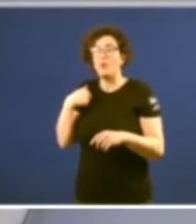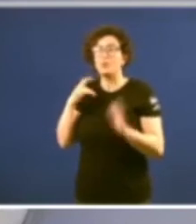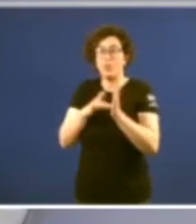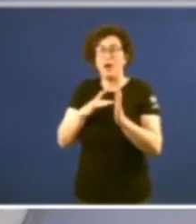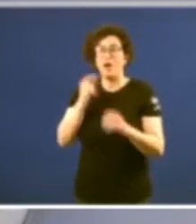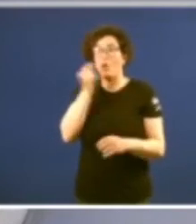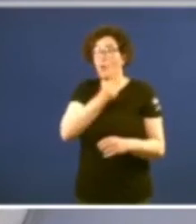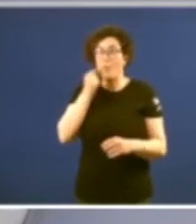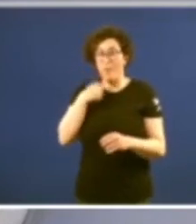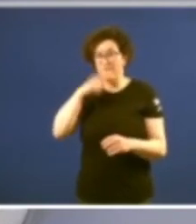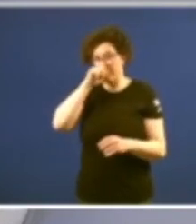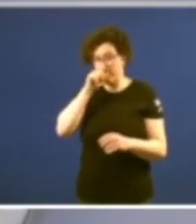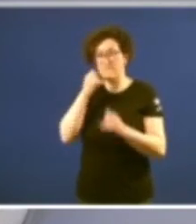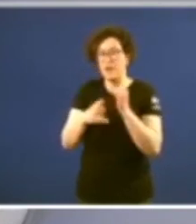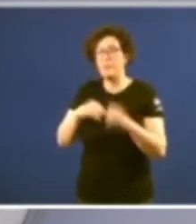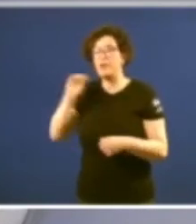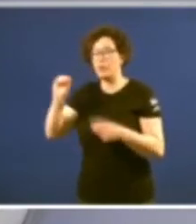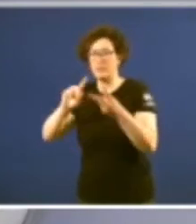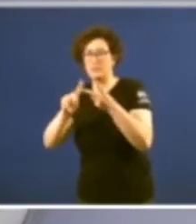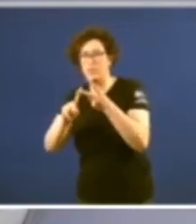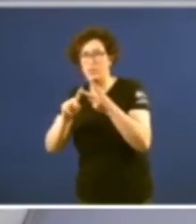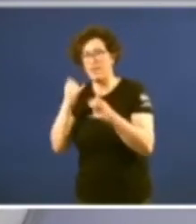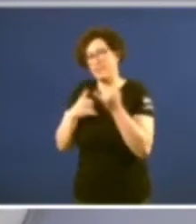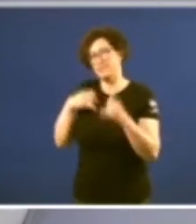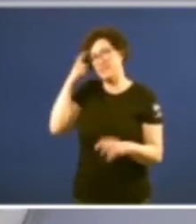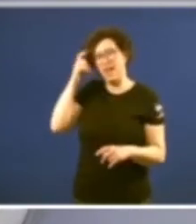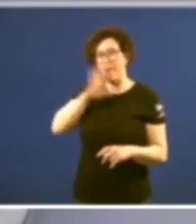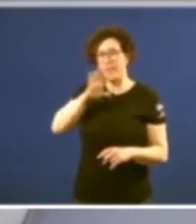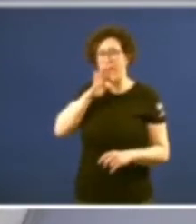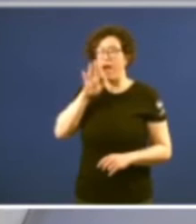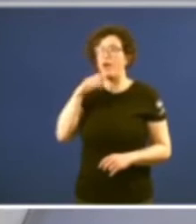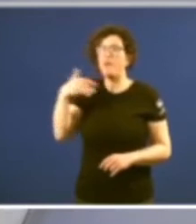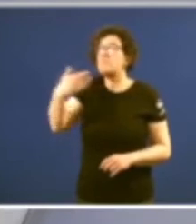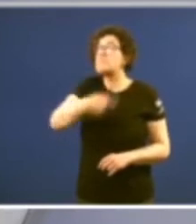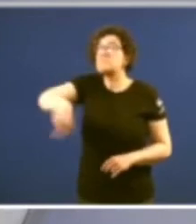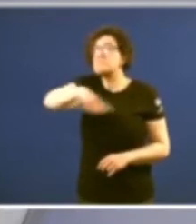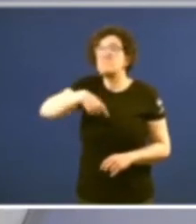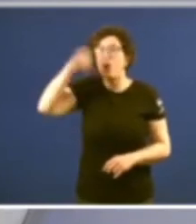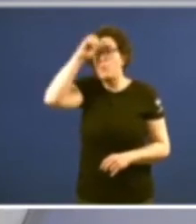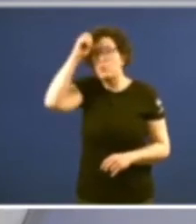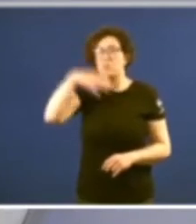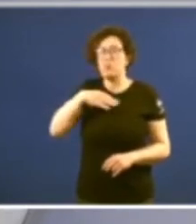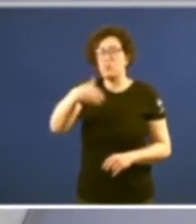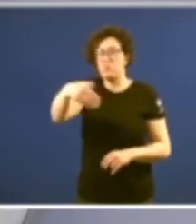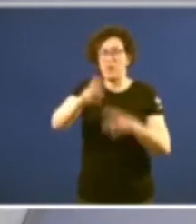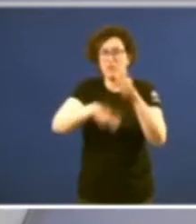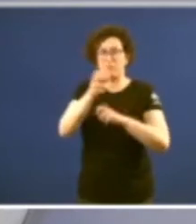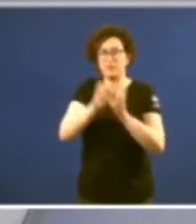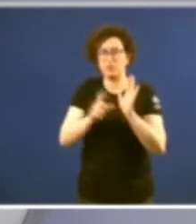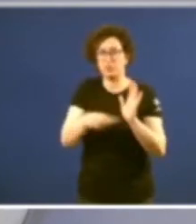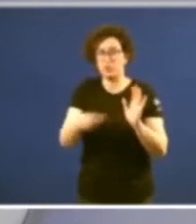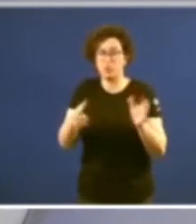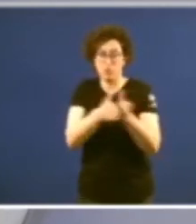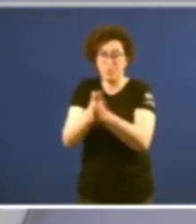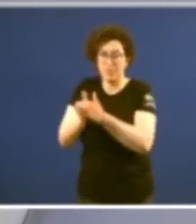preguntarei a todos eles se habrá unha reforma do estatuto ou non haberos vaticinos que fan os meus compañeros dirixen seis ornais